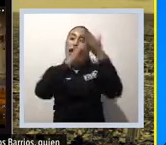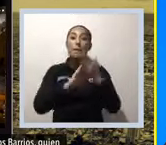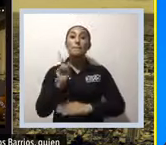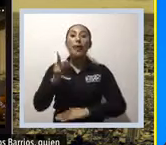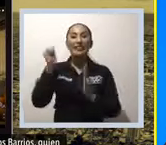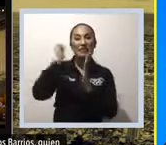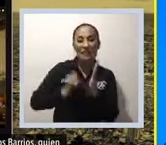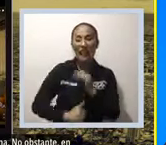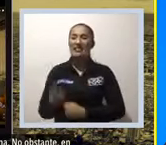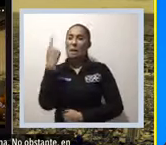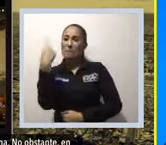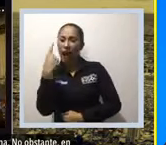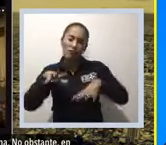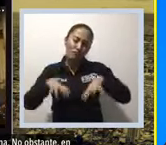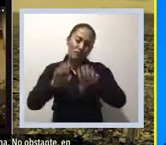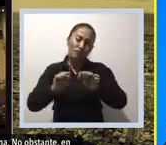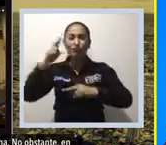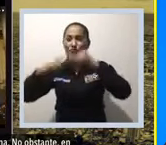hecho un tape de ladrillo.